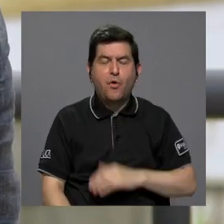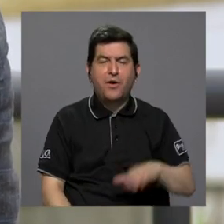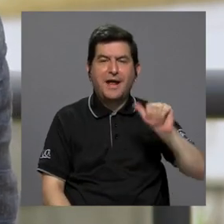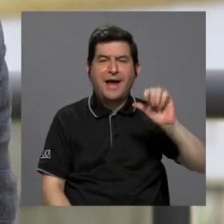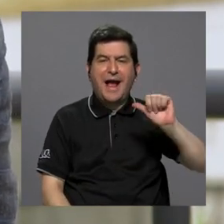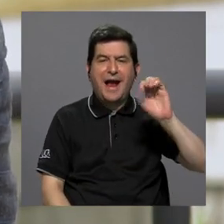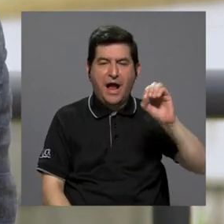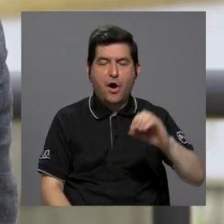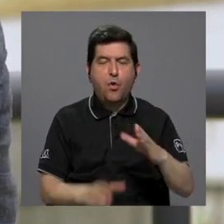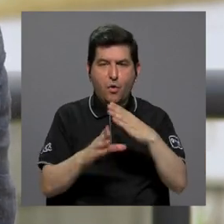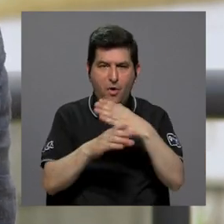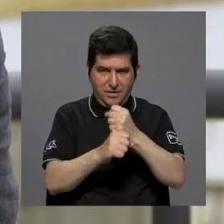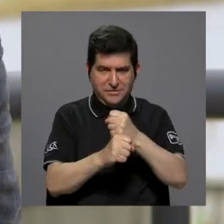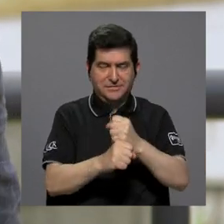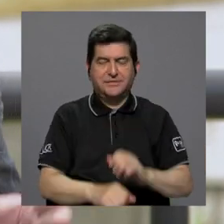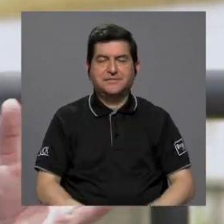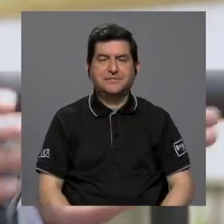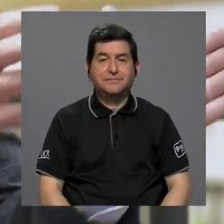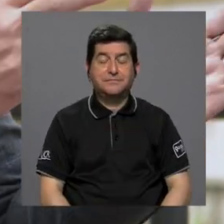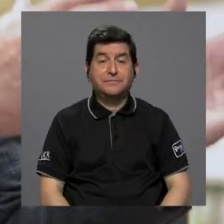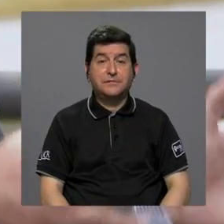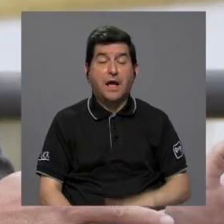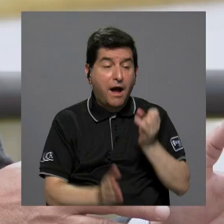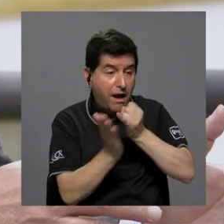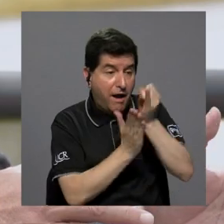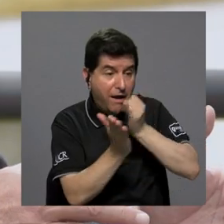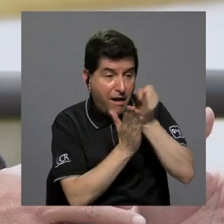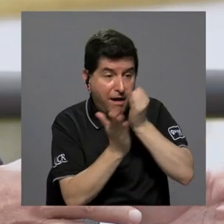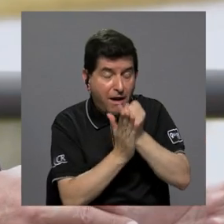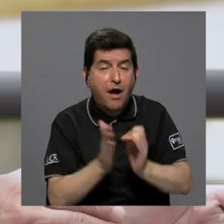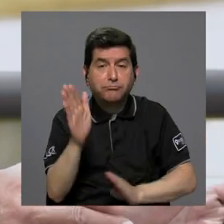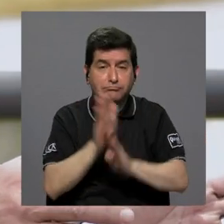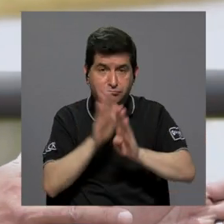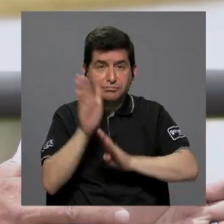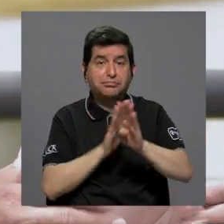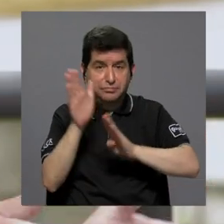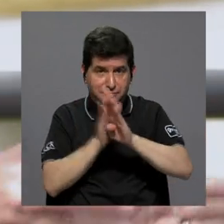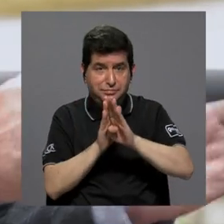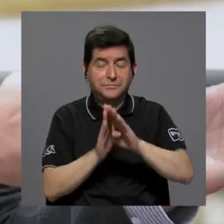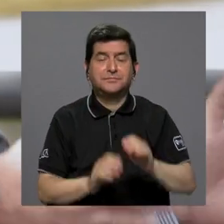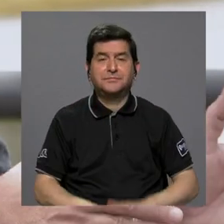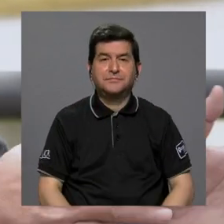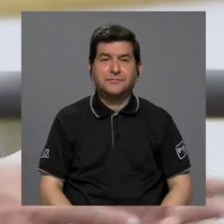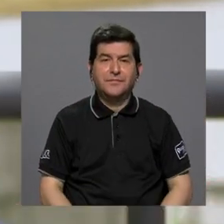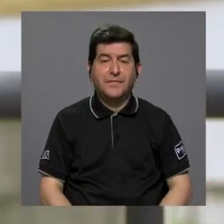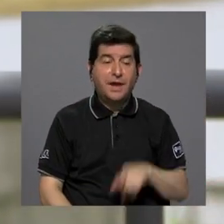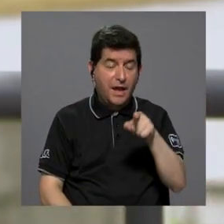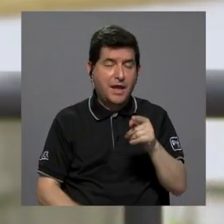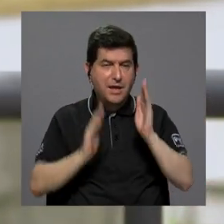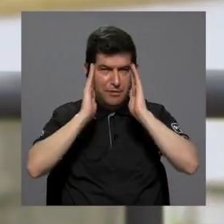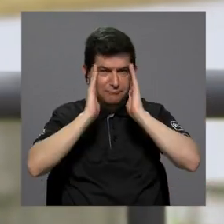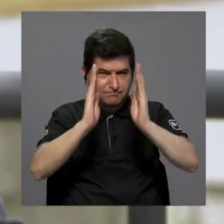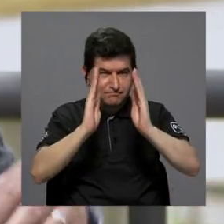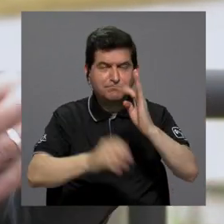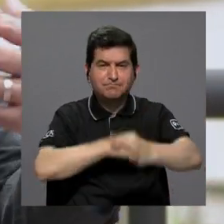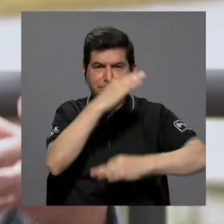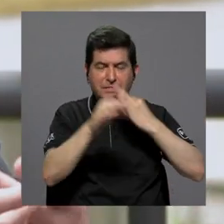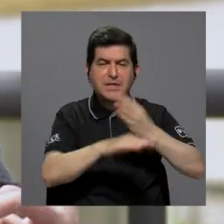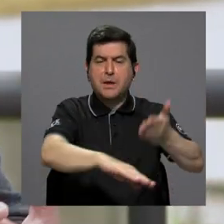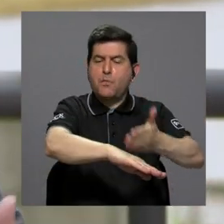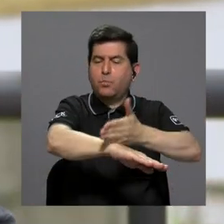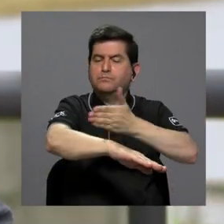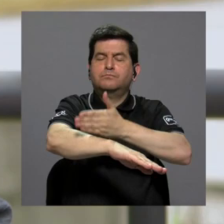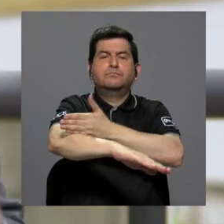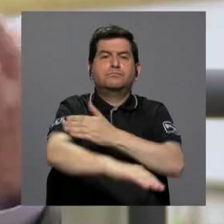calidad del cacao que producimos, ¿verdad? Entonces hay toda una investigación que se está desarrollando que apunta a ese